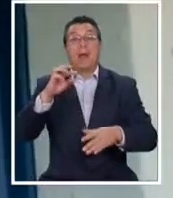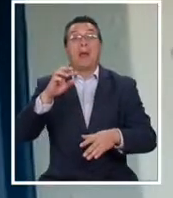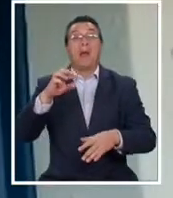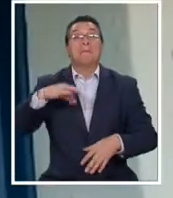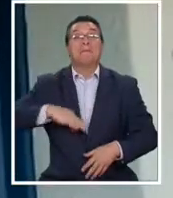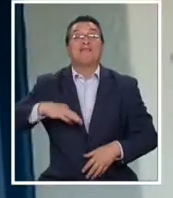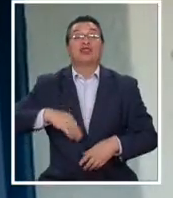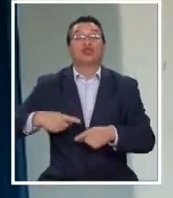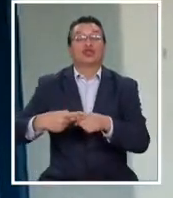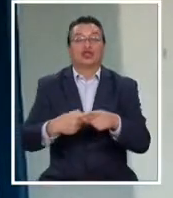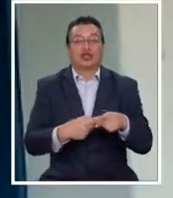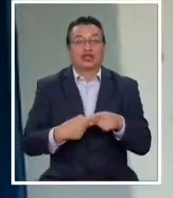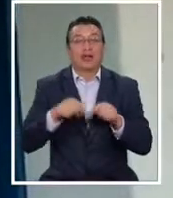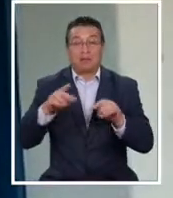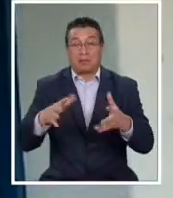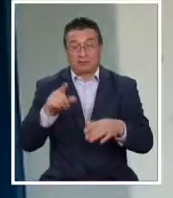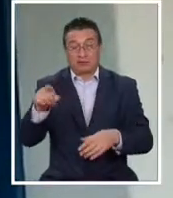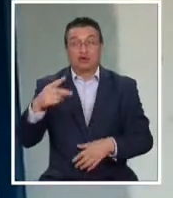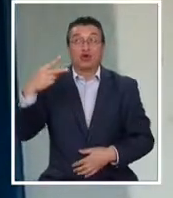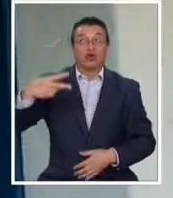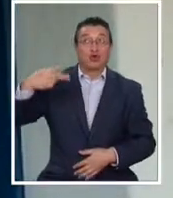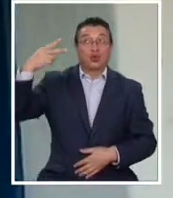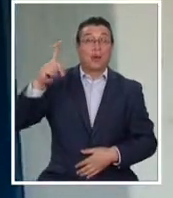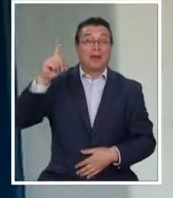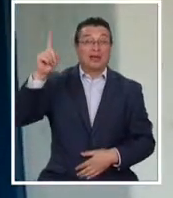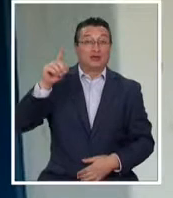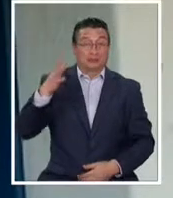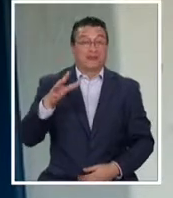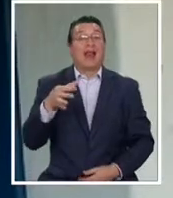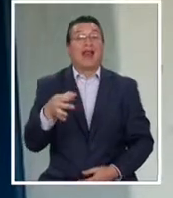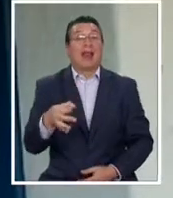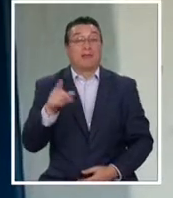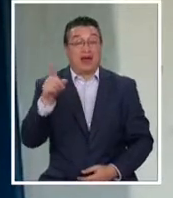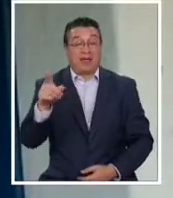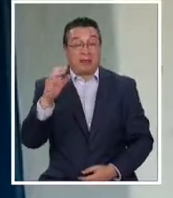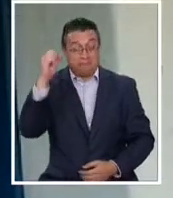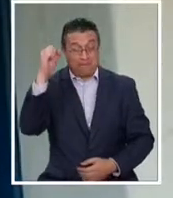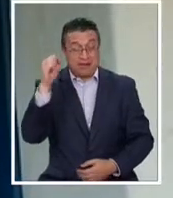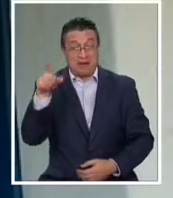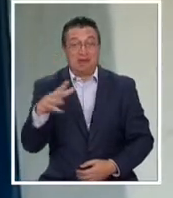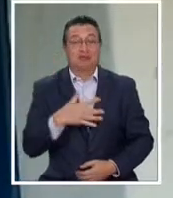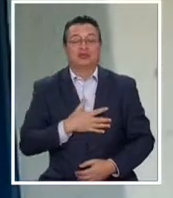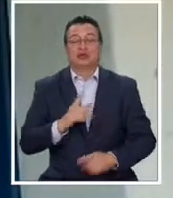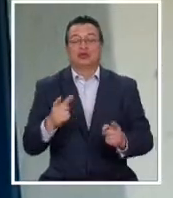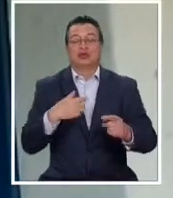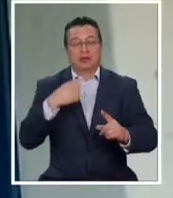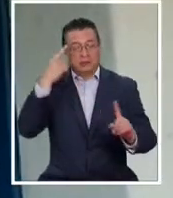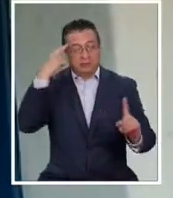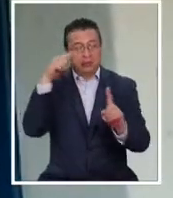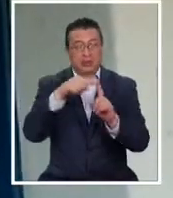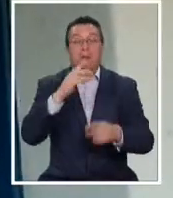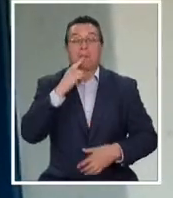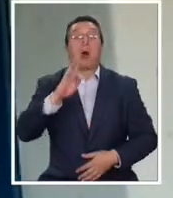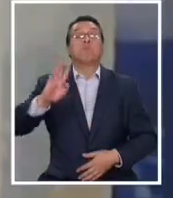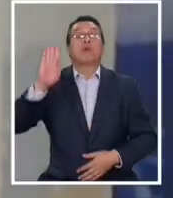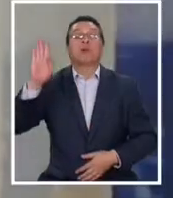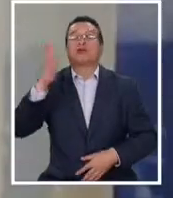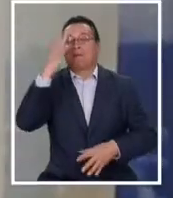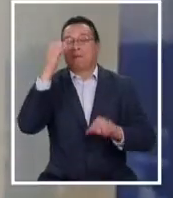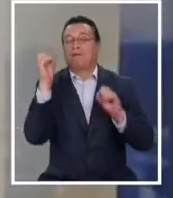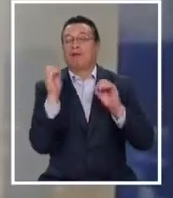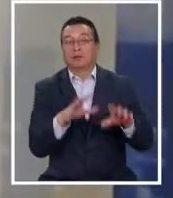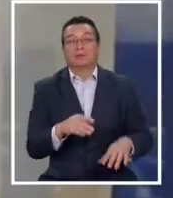esta decisión parece que el segundo piso y el presidente Piñera han decidido abandonar su principal promesa de campaña.